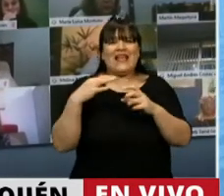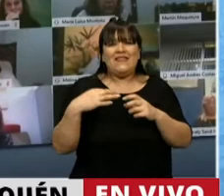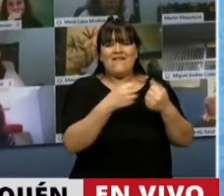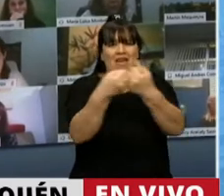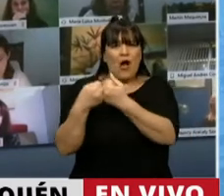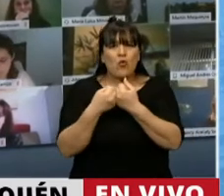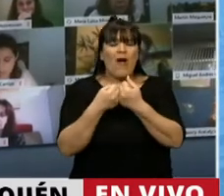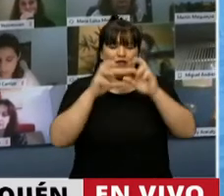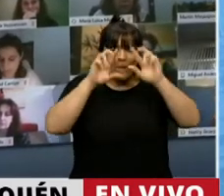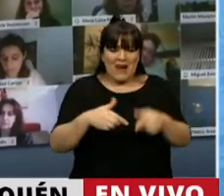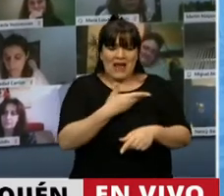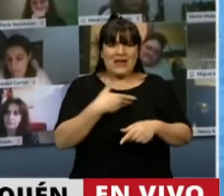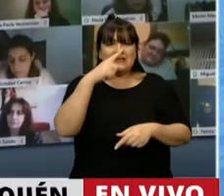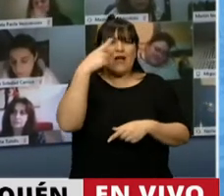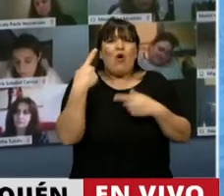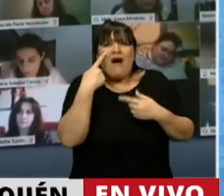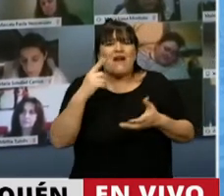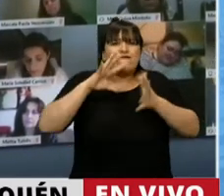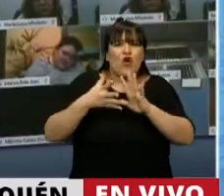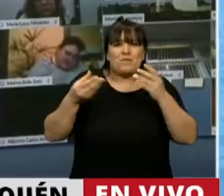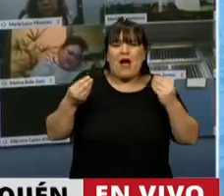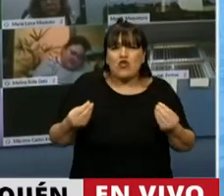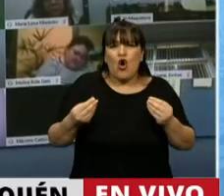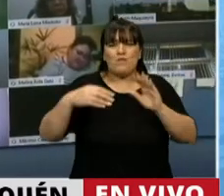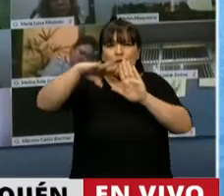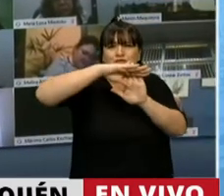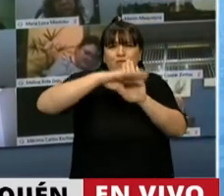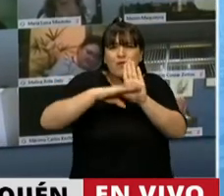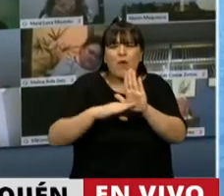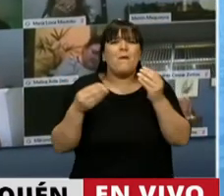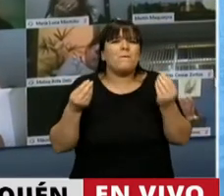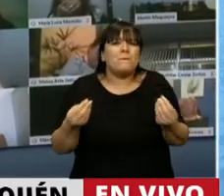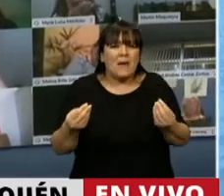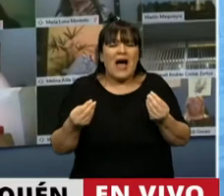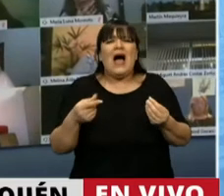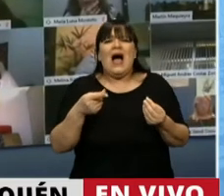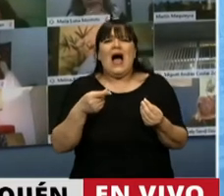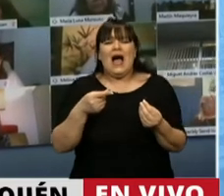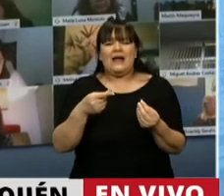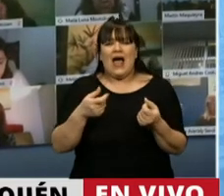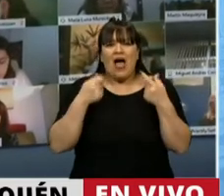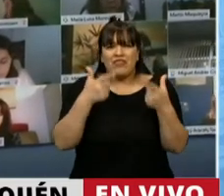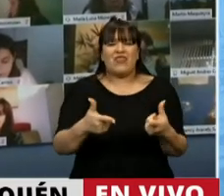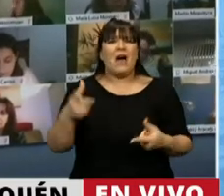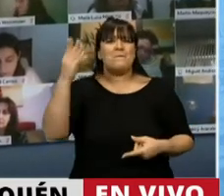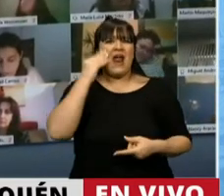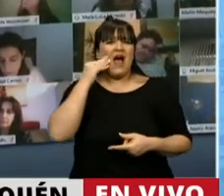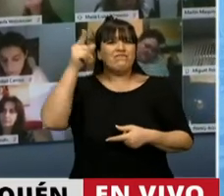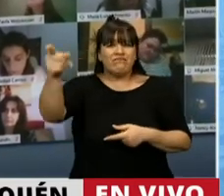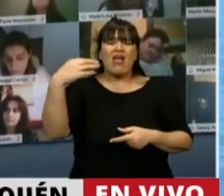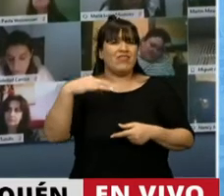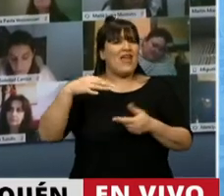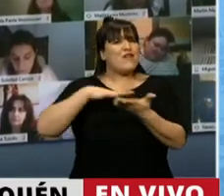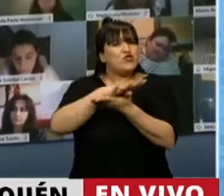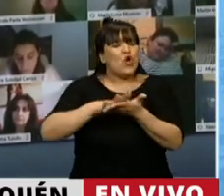una política de Estado cuáles son los métodos apropiados para imponer al Reino Unido una solución